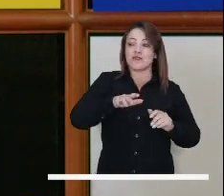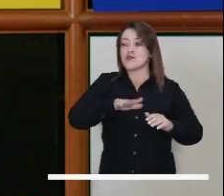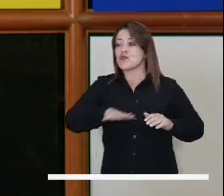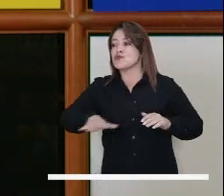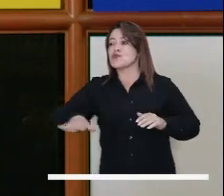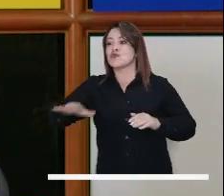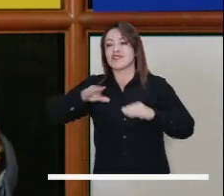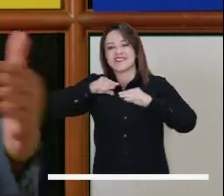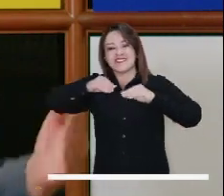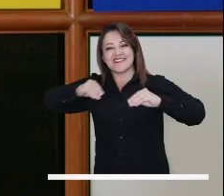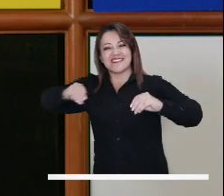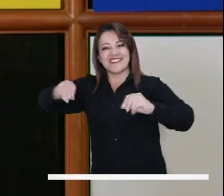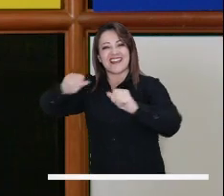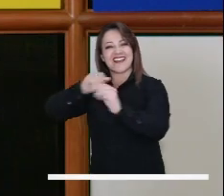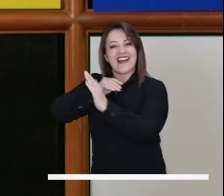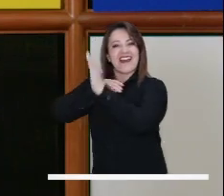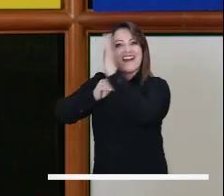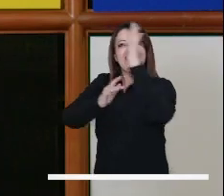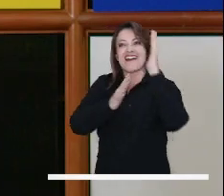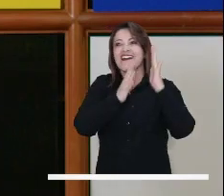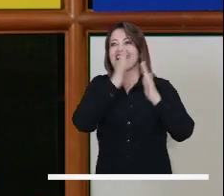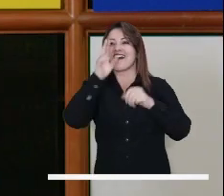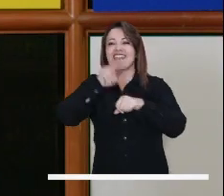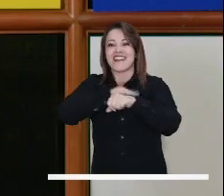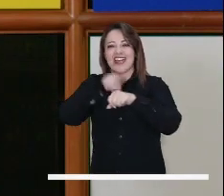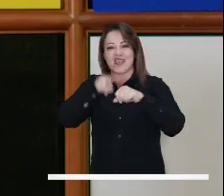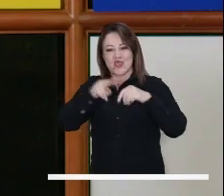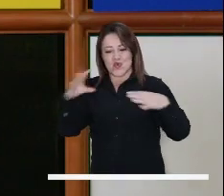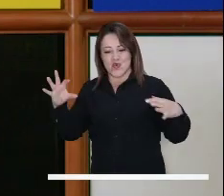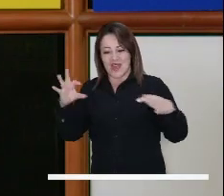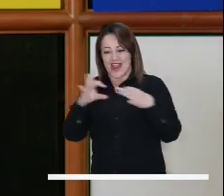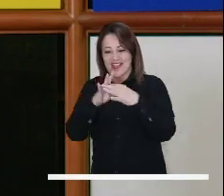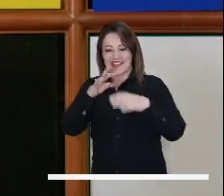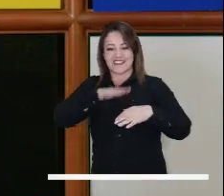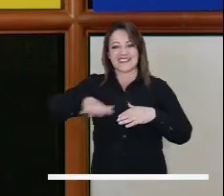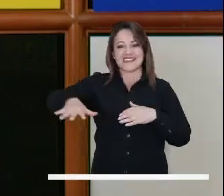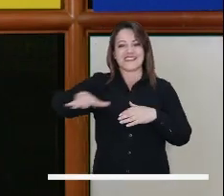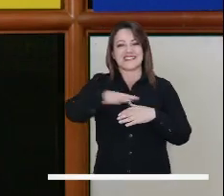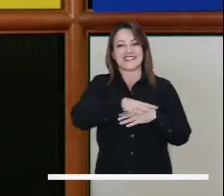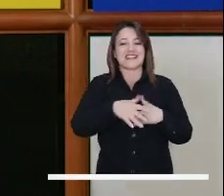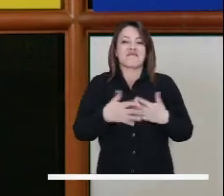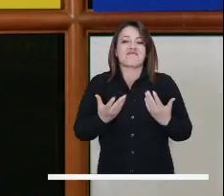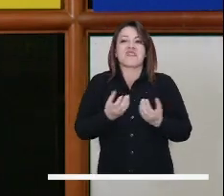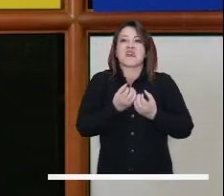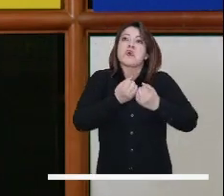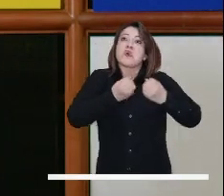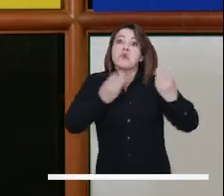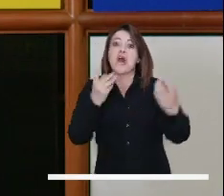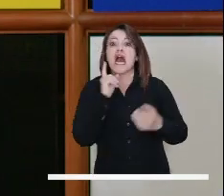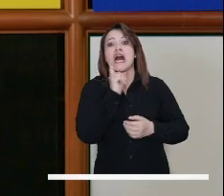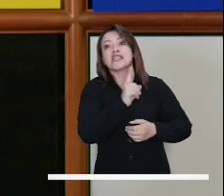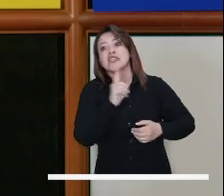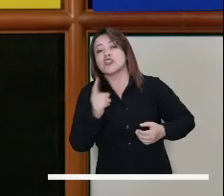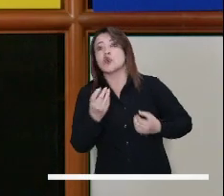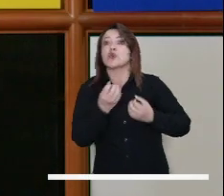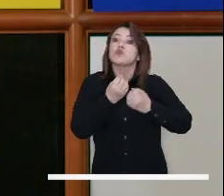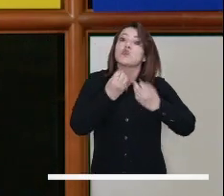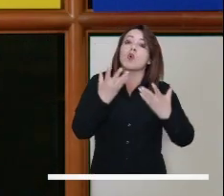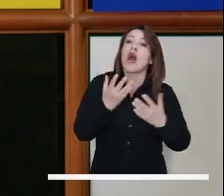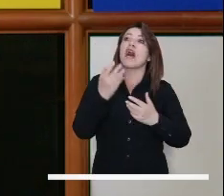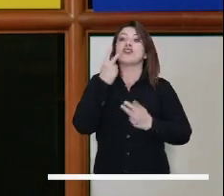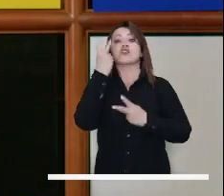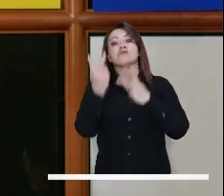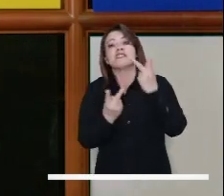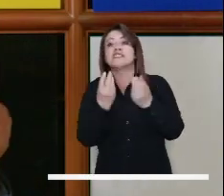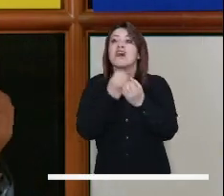con su territorio, con la naturaleza, que reivindique eso. Más que cuántos vinieron, más que